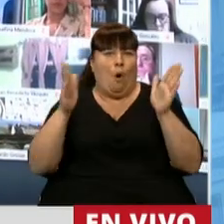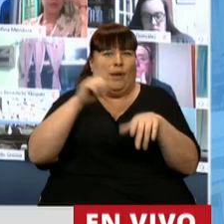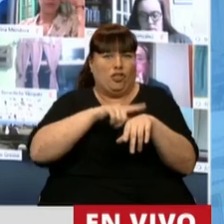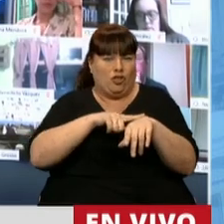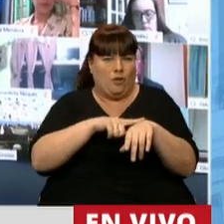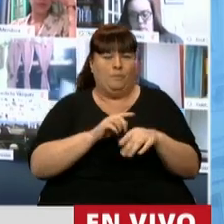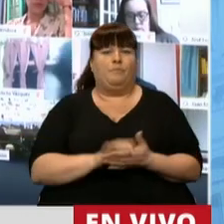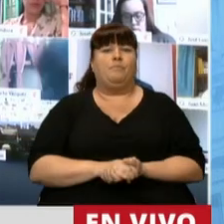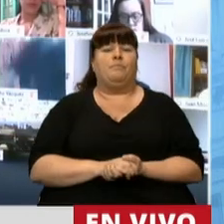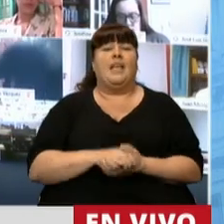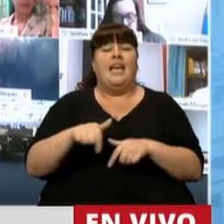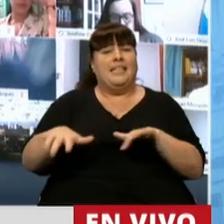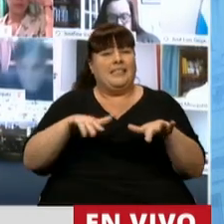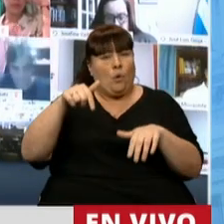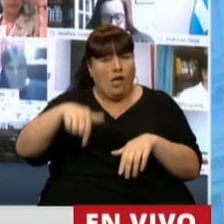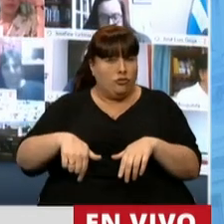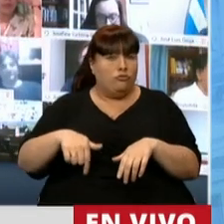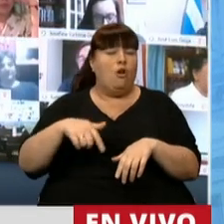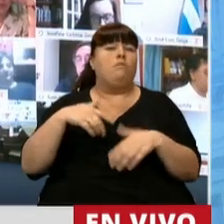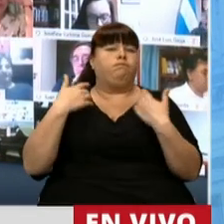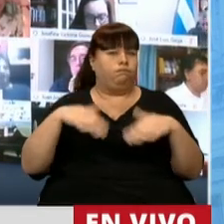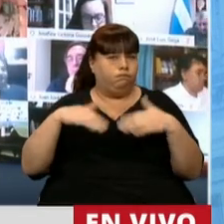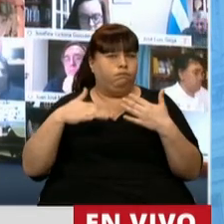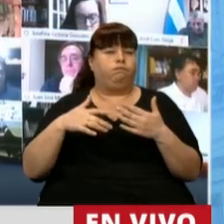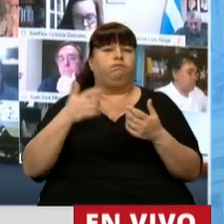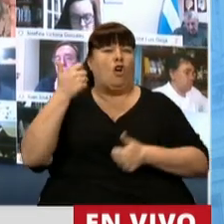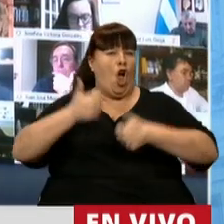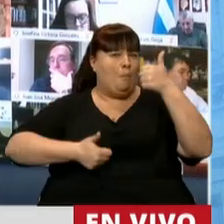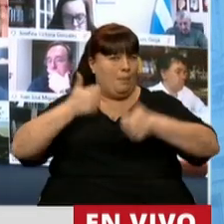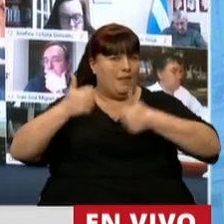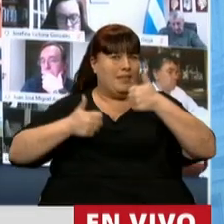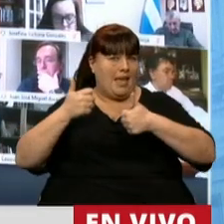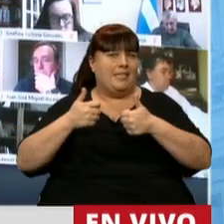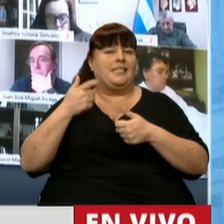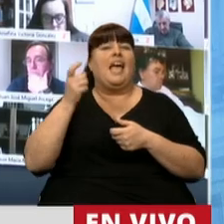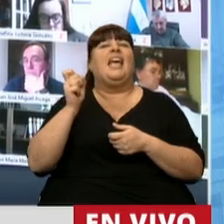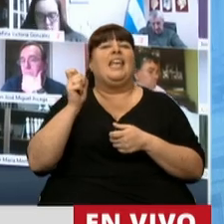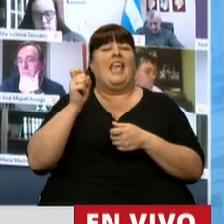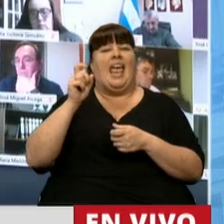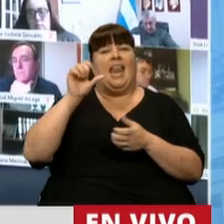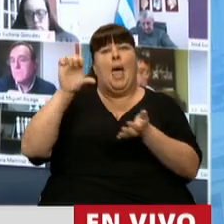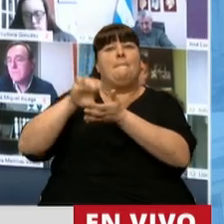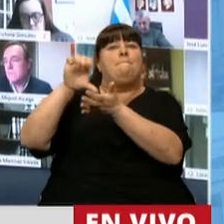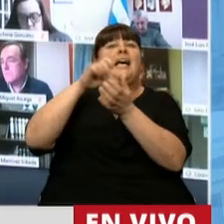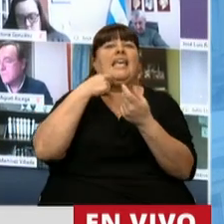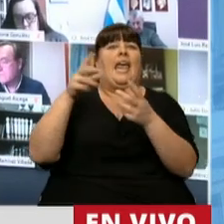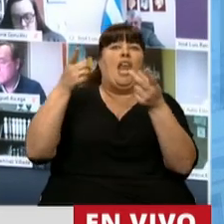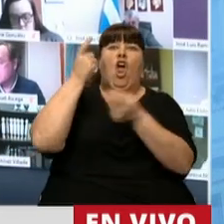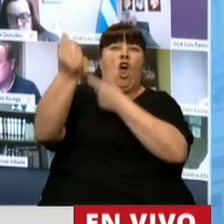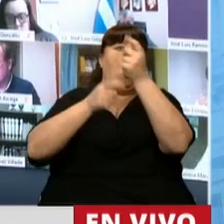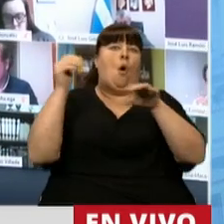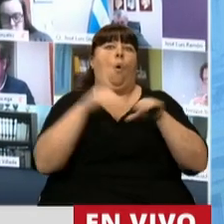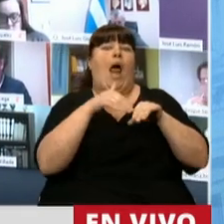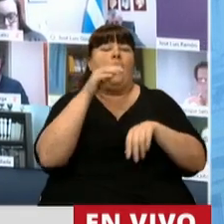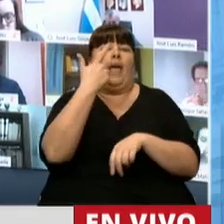de tiempo. En este contexto existe una fuerte competencia por parte de los estados para abastecerse de la